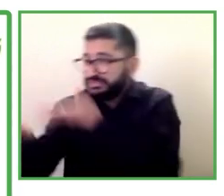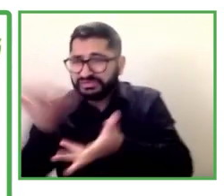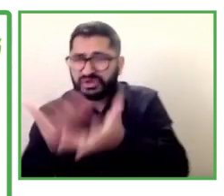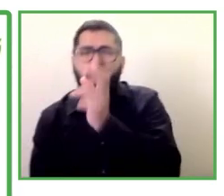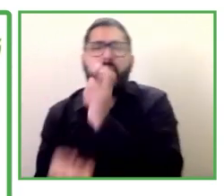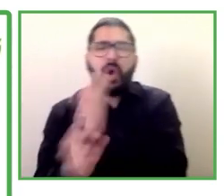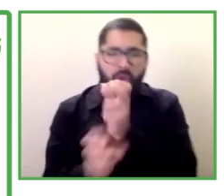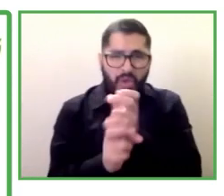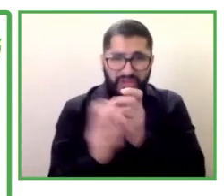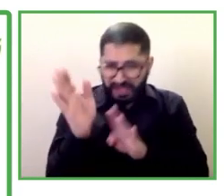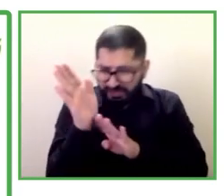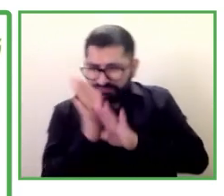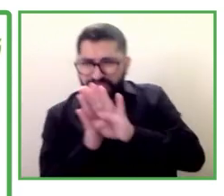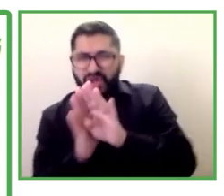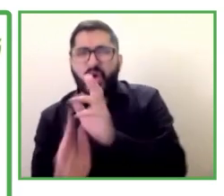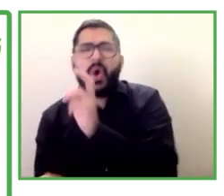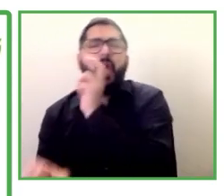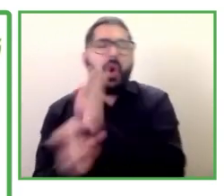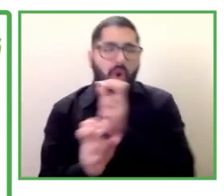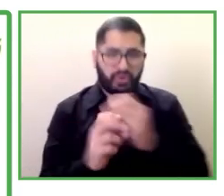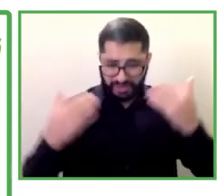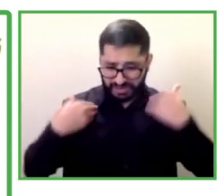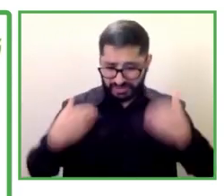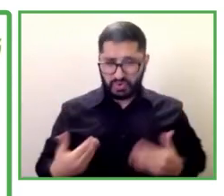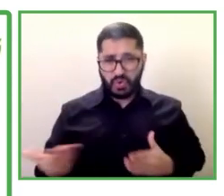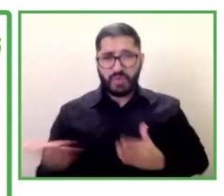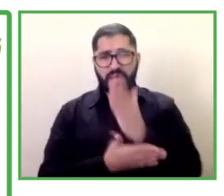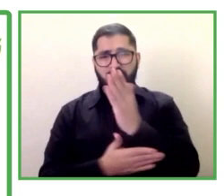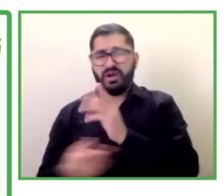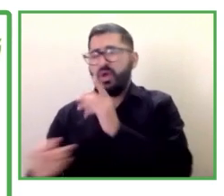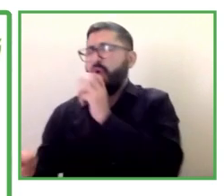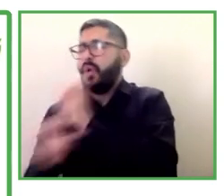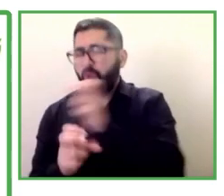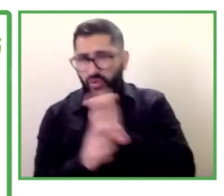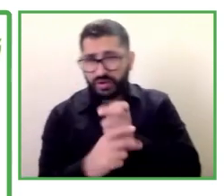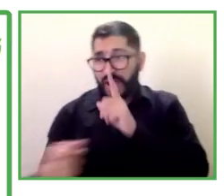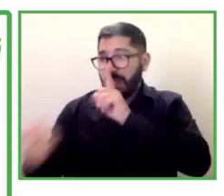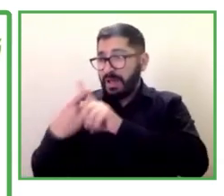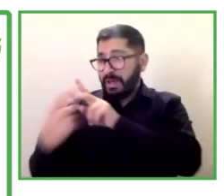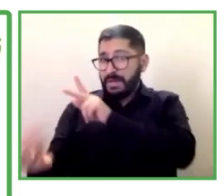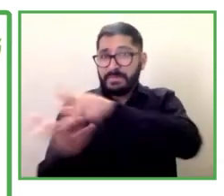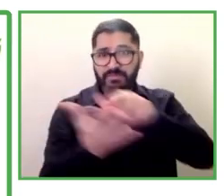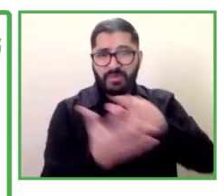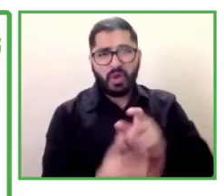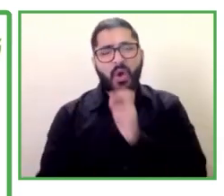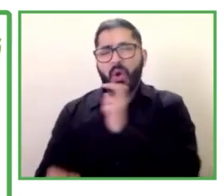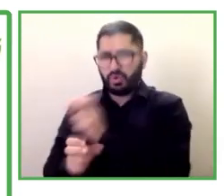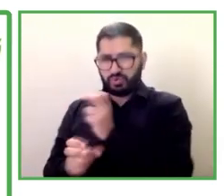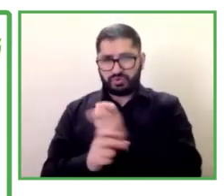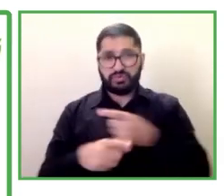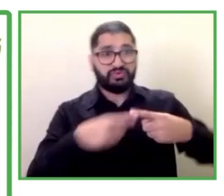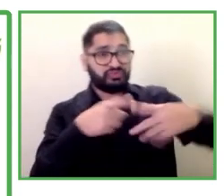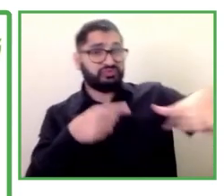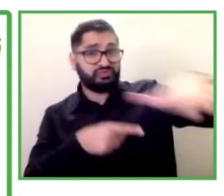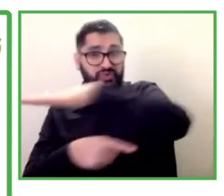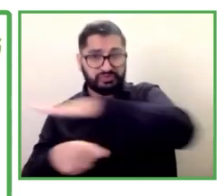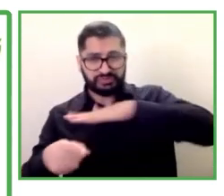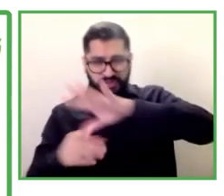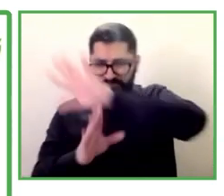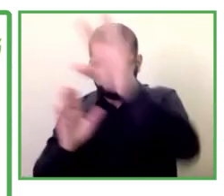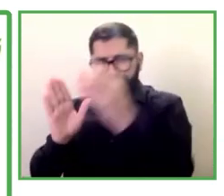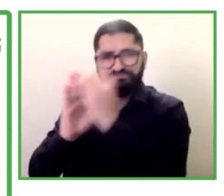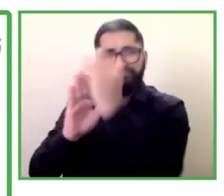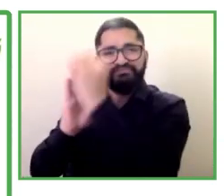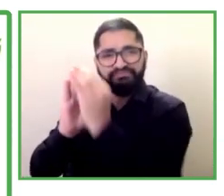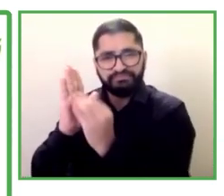vida social estas personas no entran dentro de la consideración jurídica de persona con discapacidad en España en la medida en que